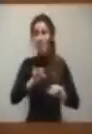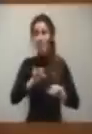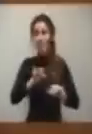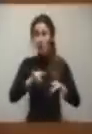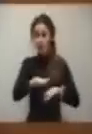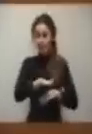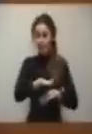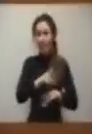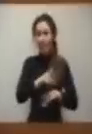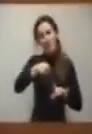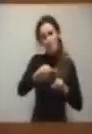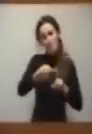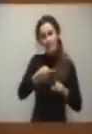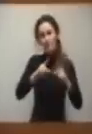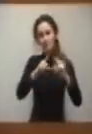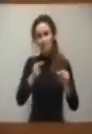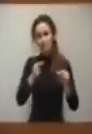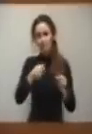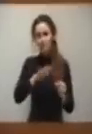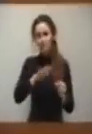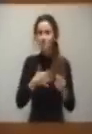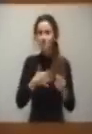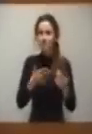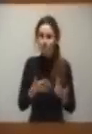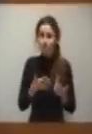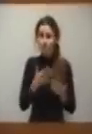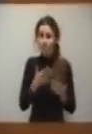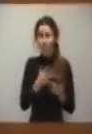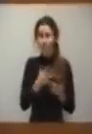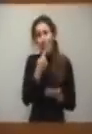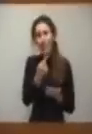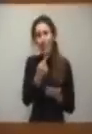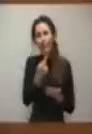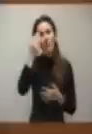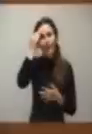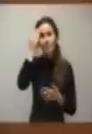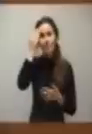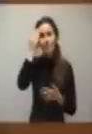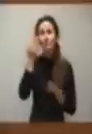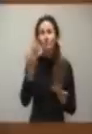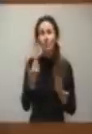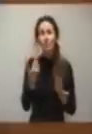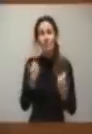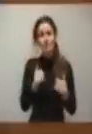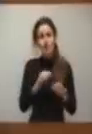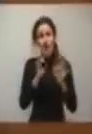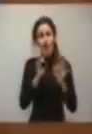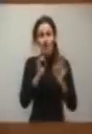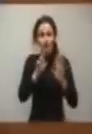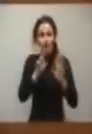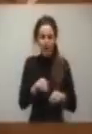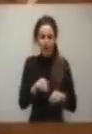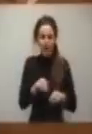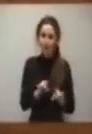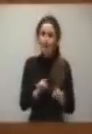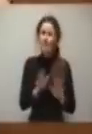nuestro Estado en general. Y le digo, creo que esta interpelación es pertinente, pero sí